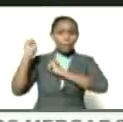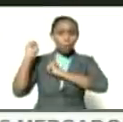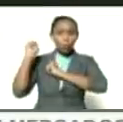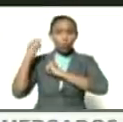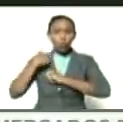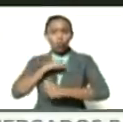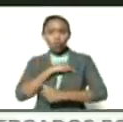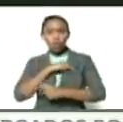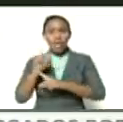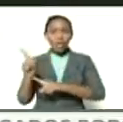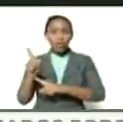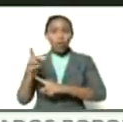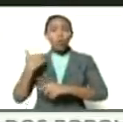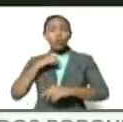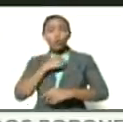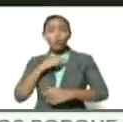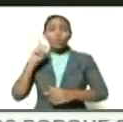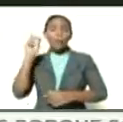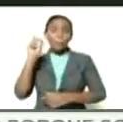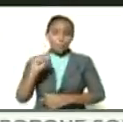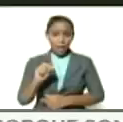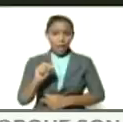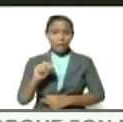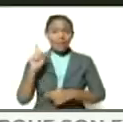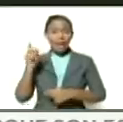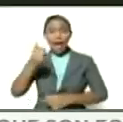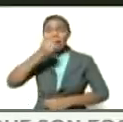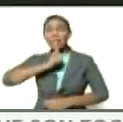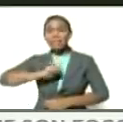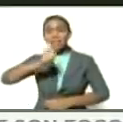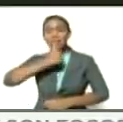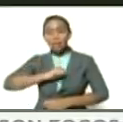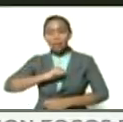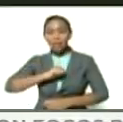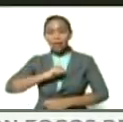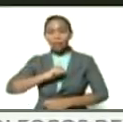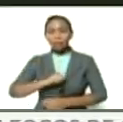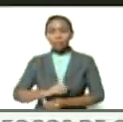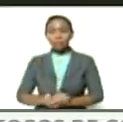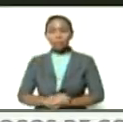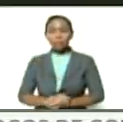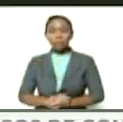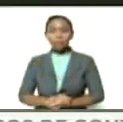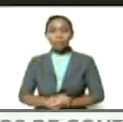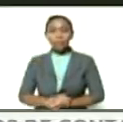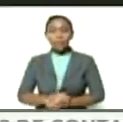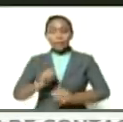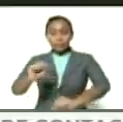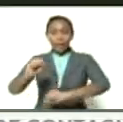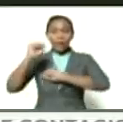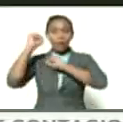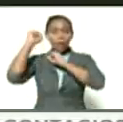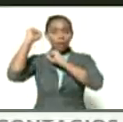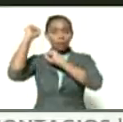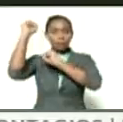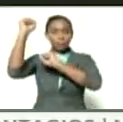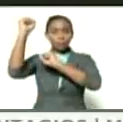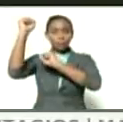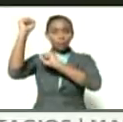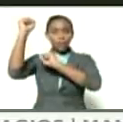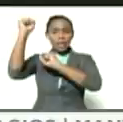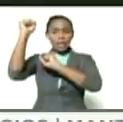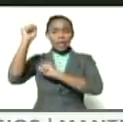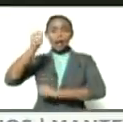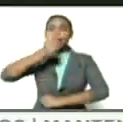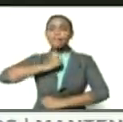y somos partes también de la resistencia heroica, de